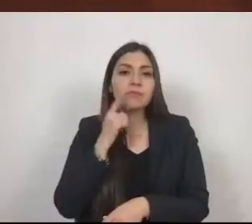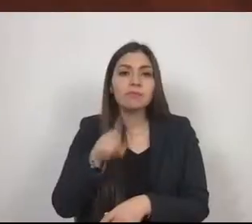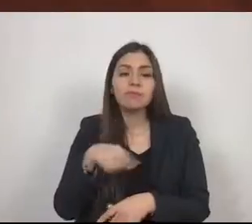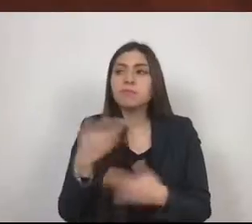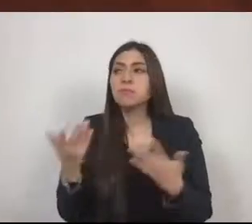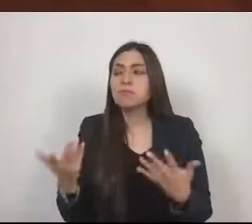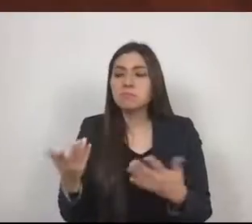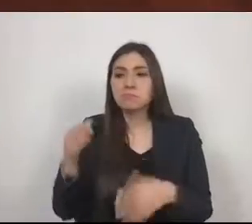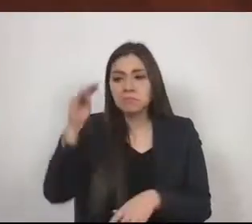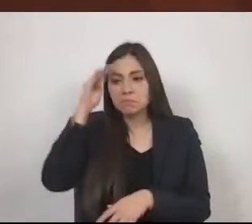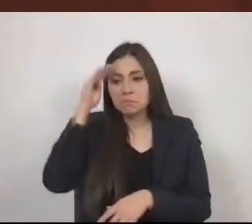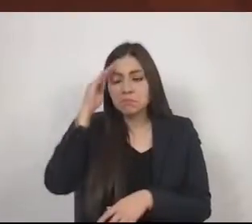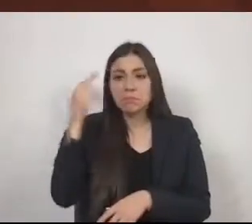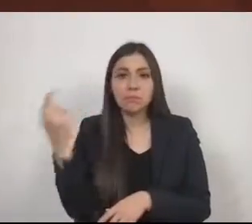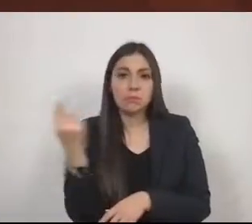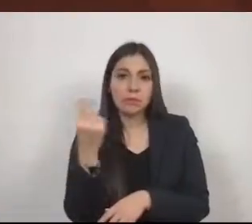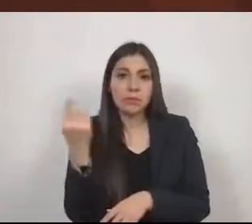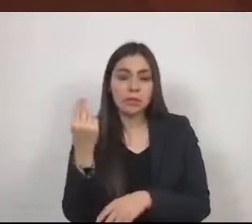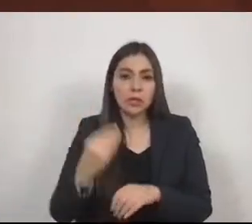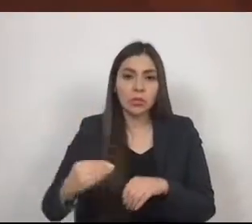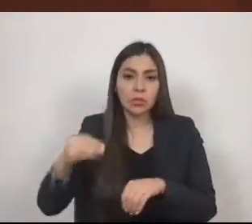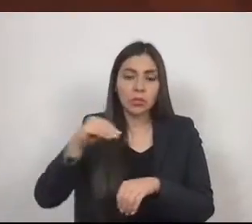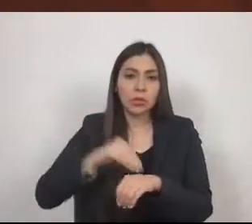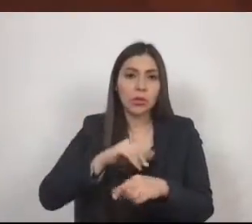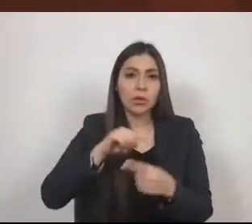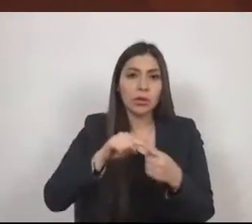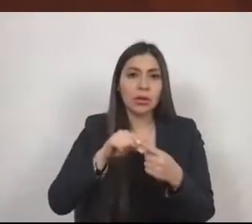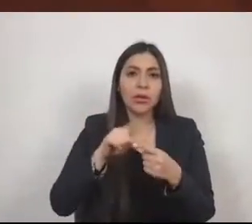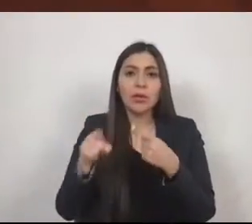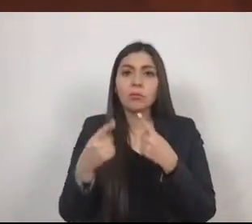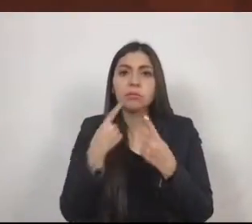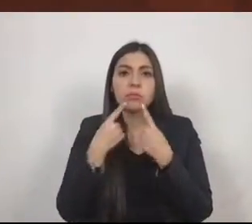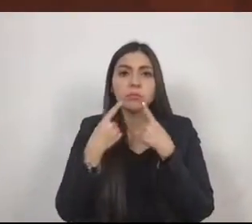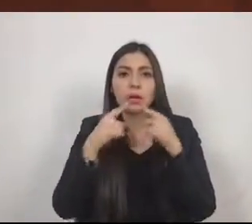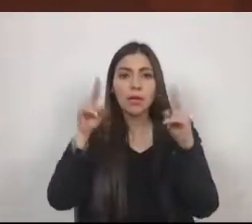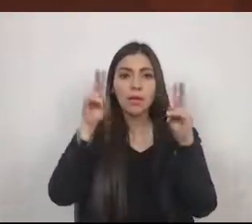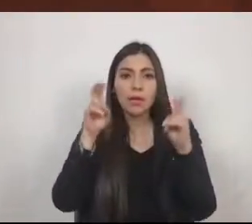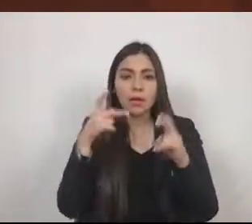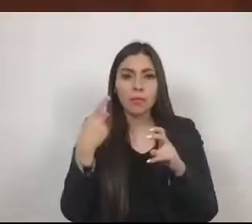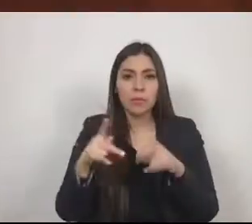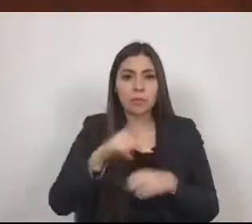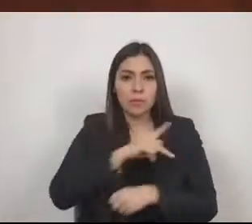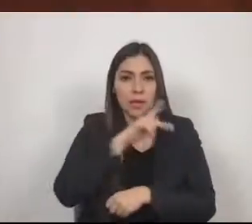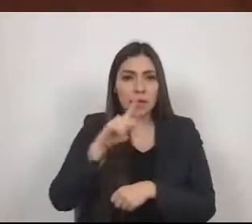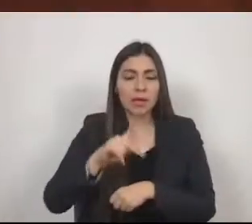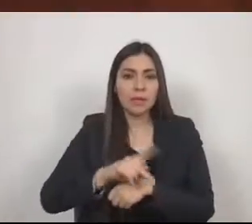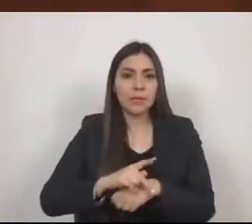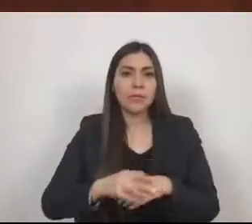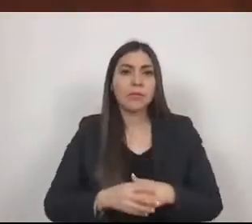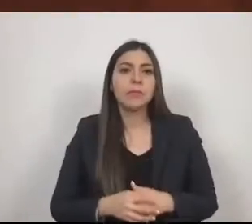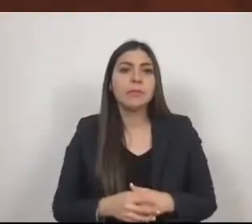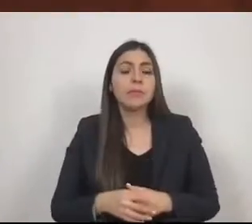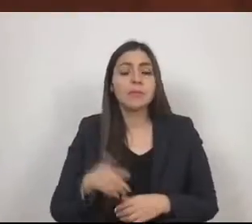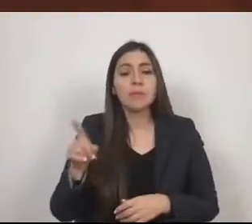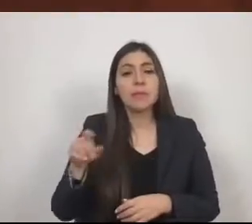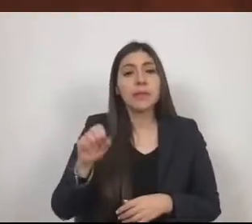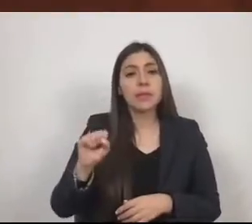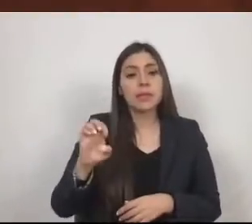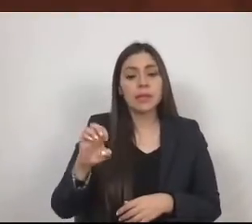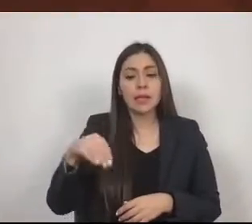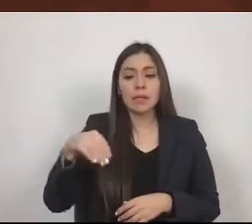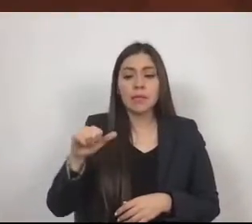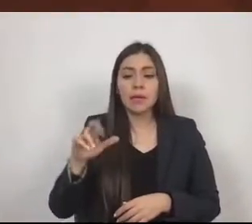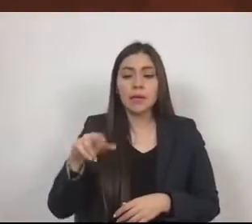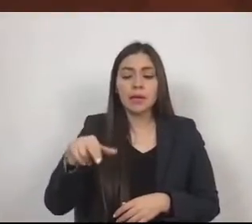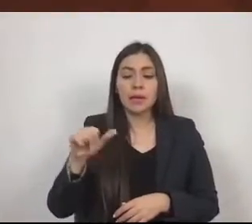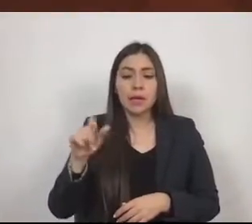de incluir esta discusión en la agenda nacional. De acuerdo con la Semarnap, la formación